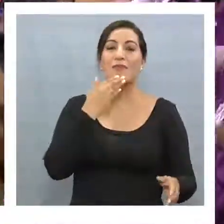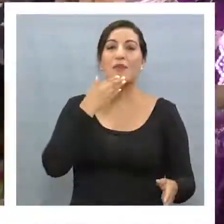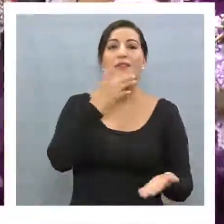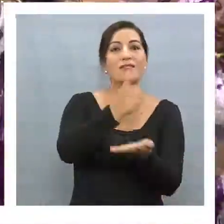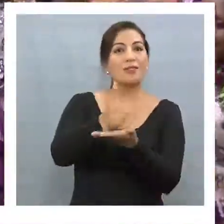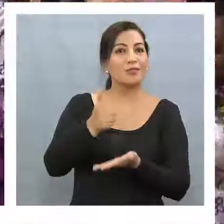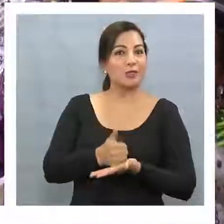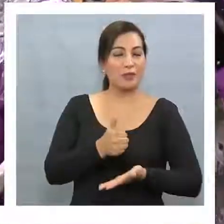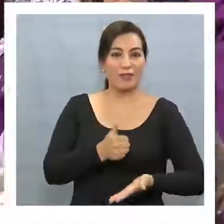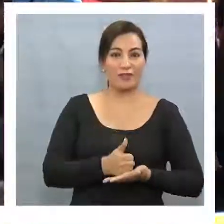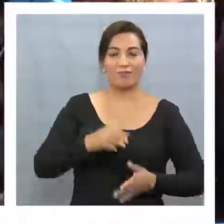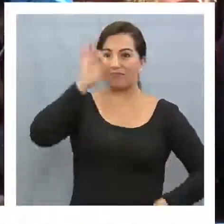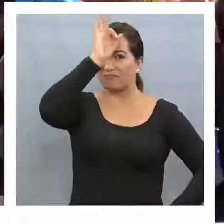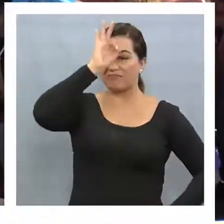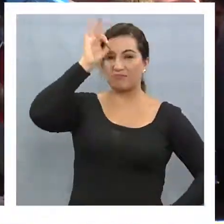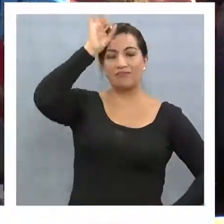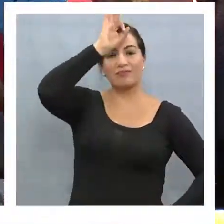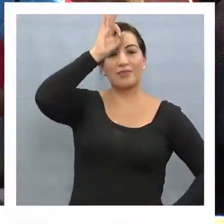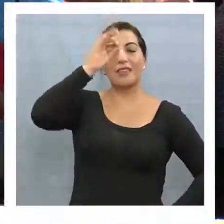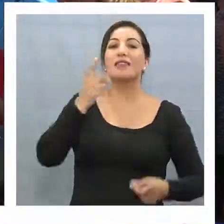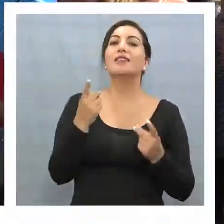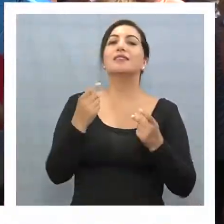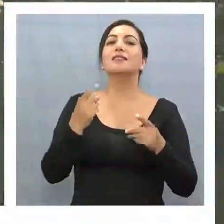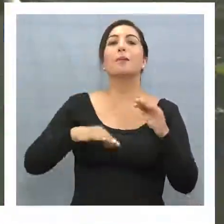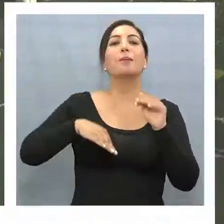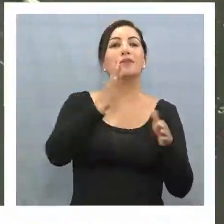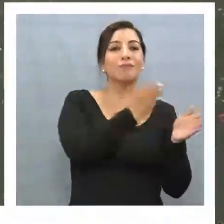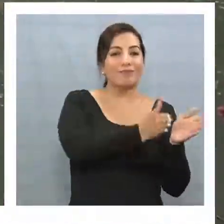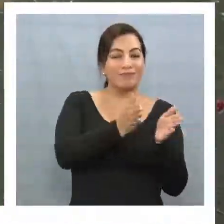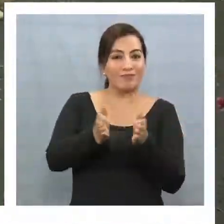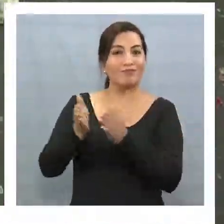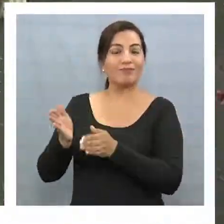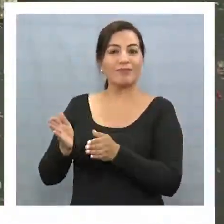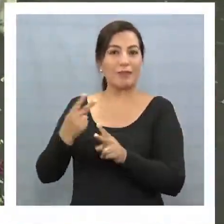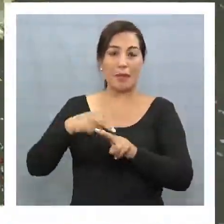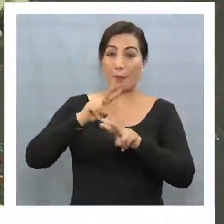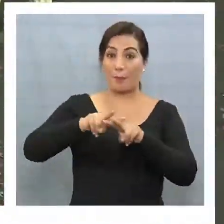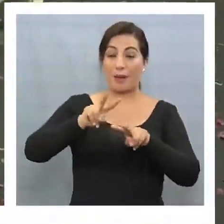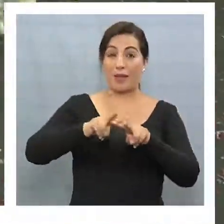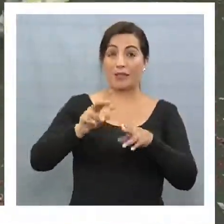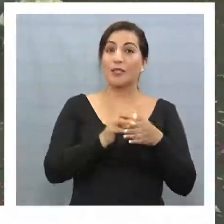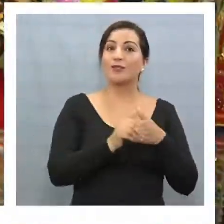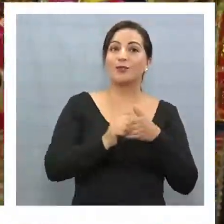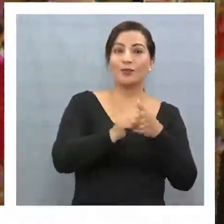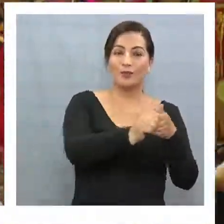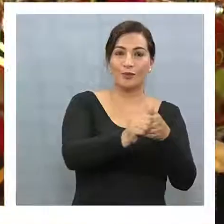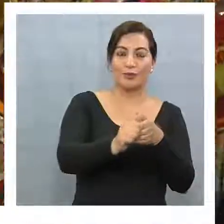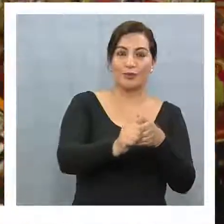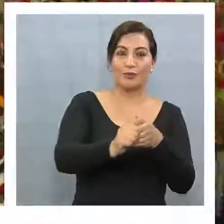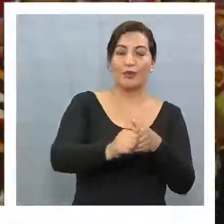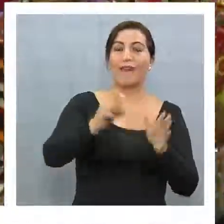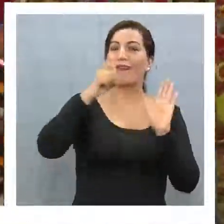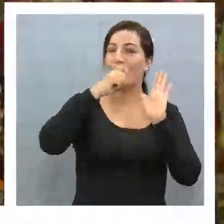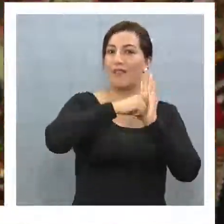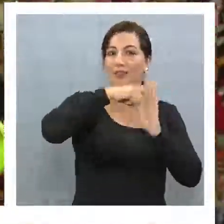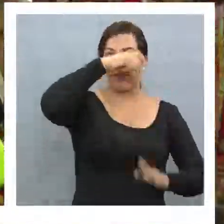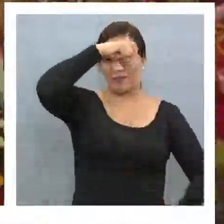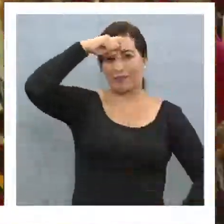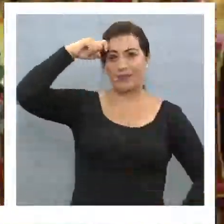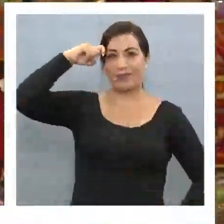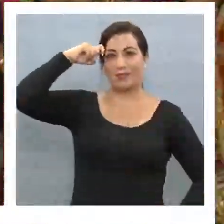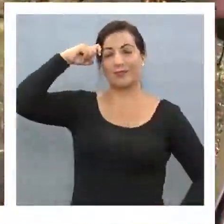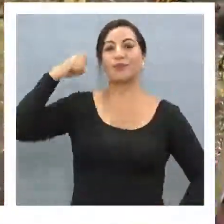consideran que se necesita una mayor organización para potenciar el turismo durante la época de verano.